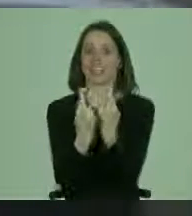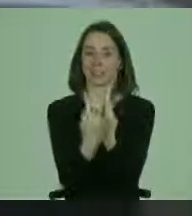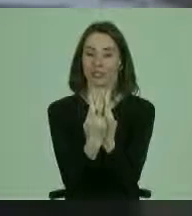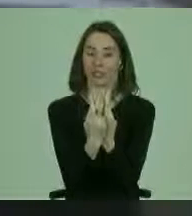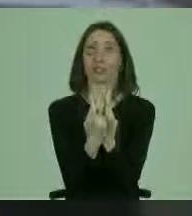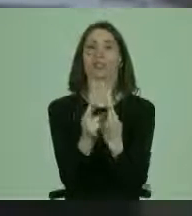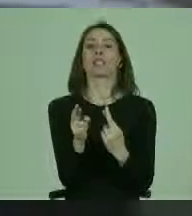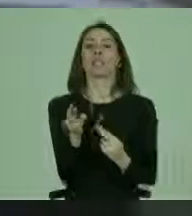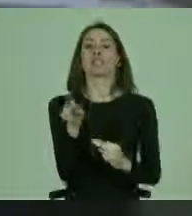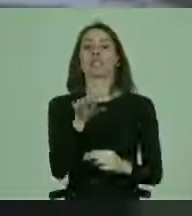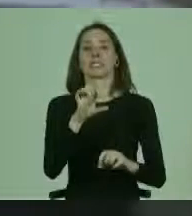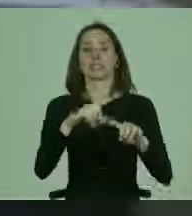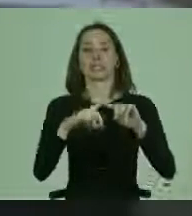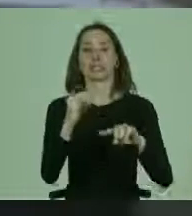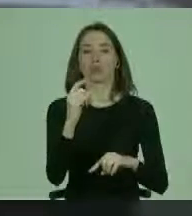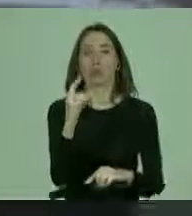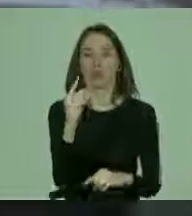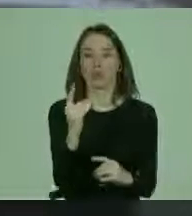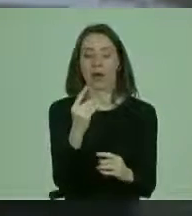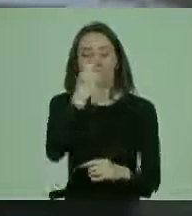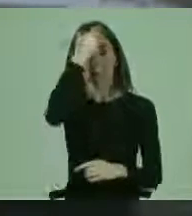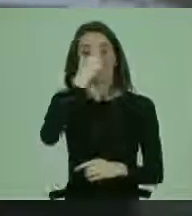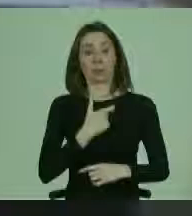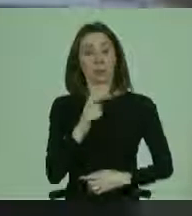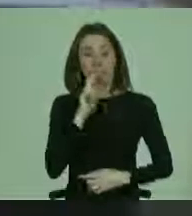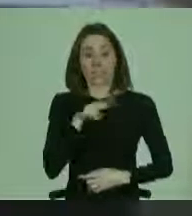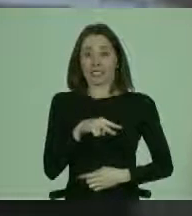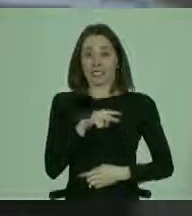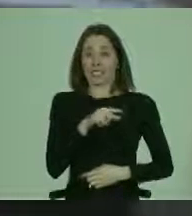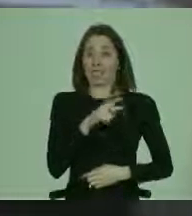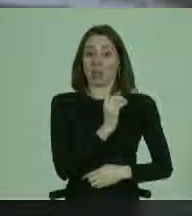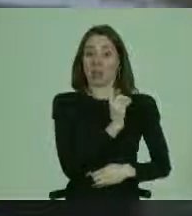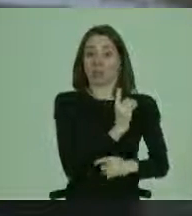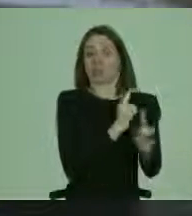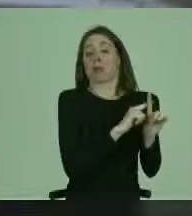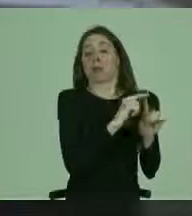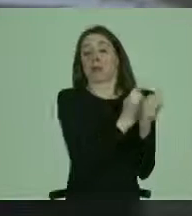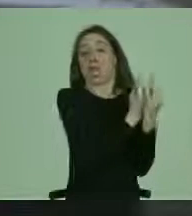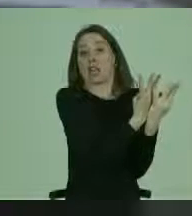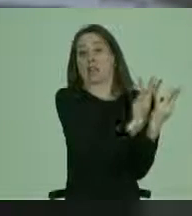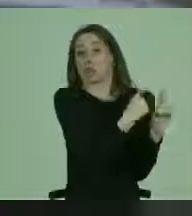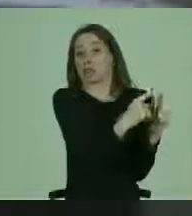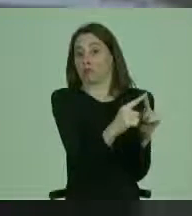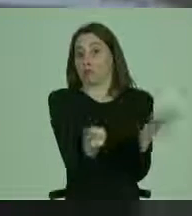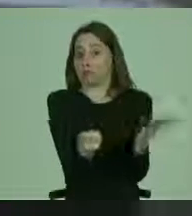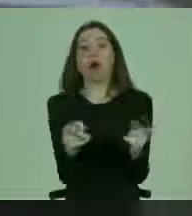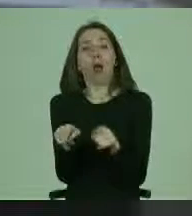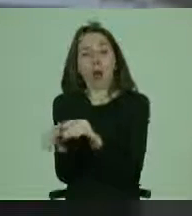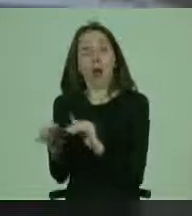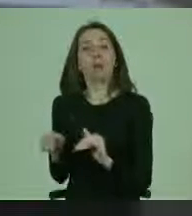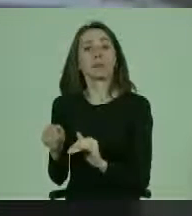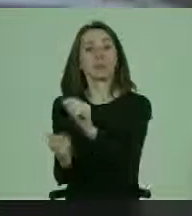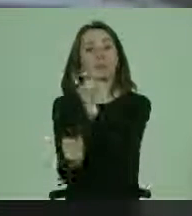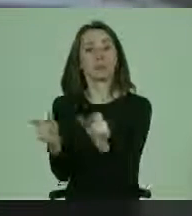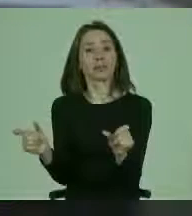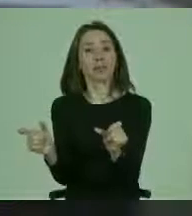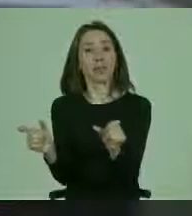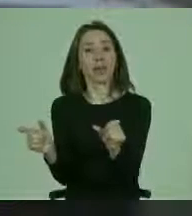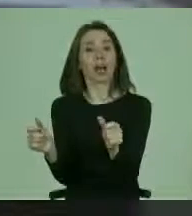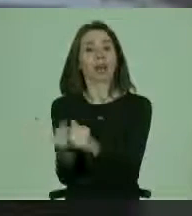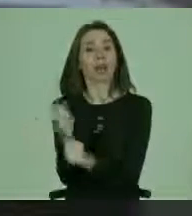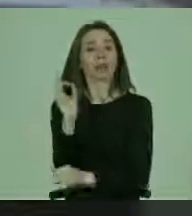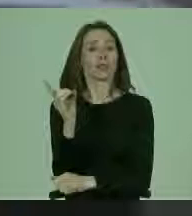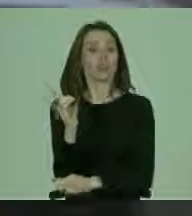sexualidad de personas sin discapacidad, lo mismo ocurre tratándose de personas con discapacidad.